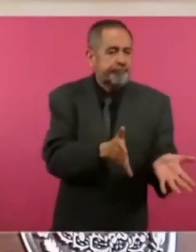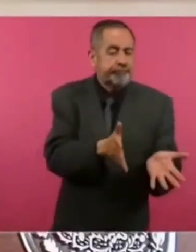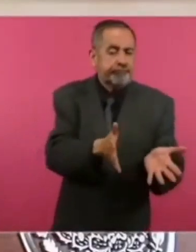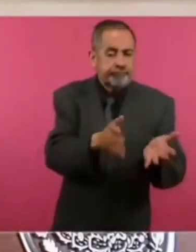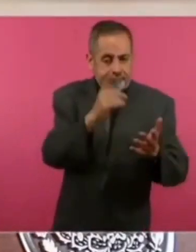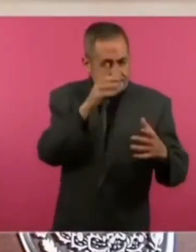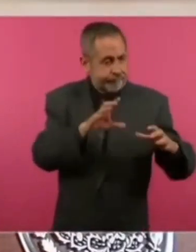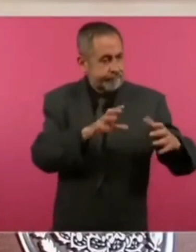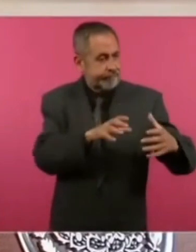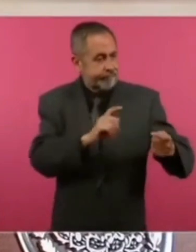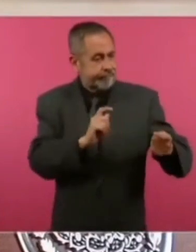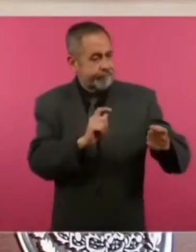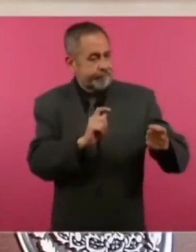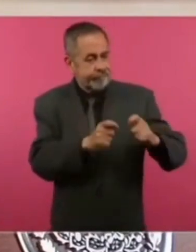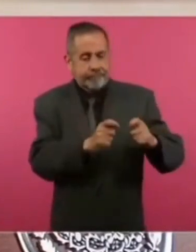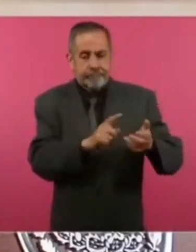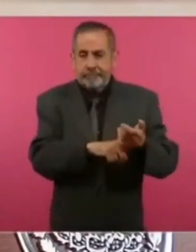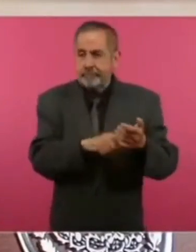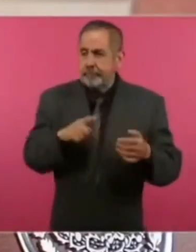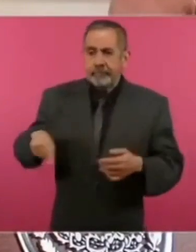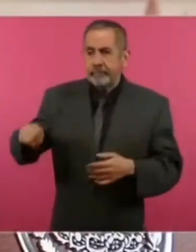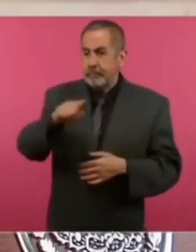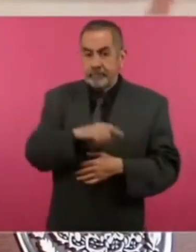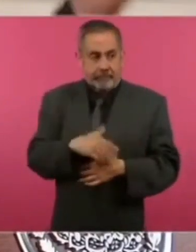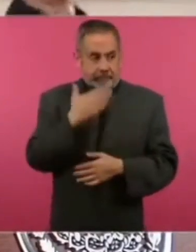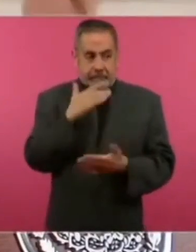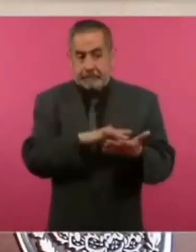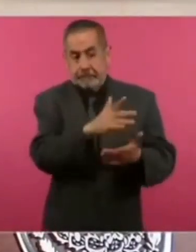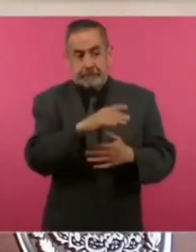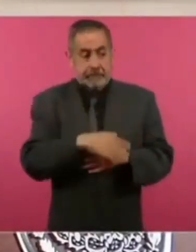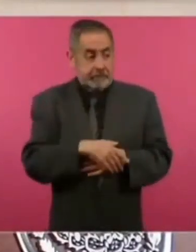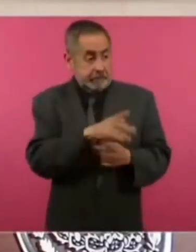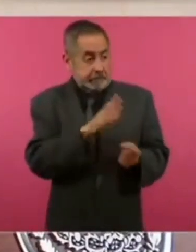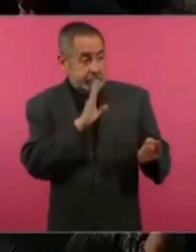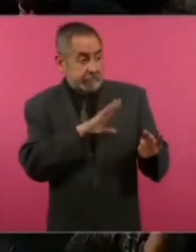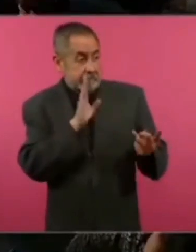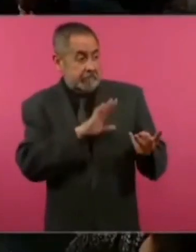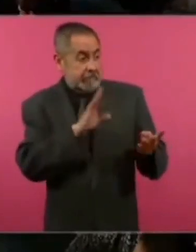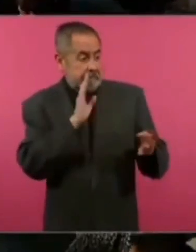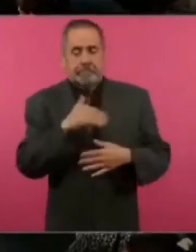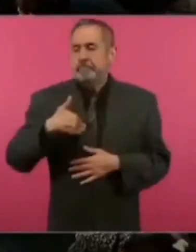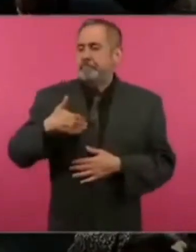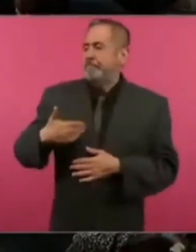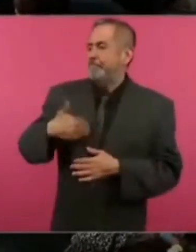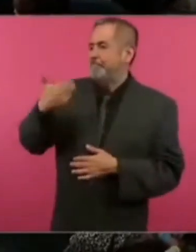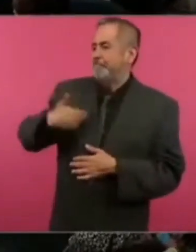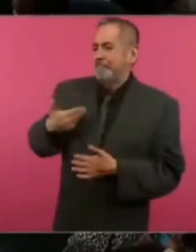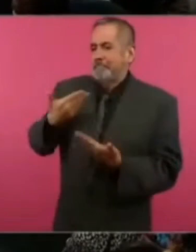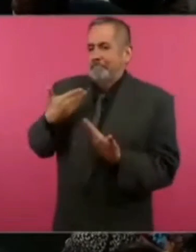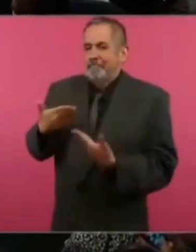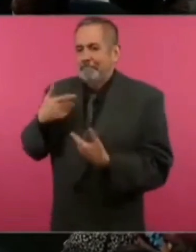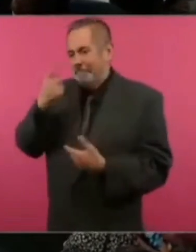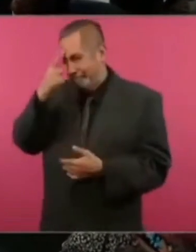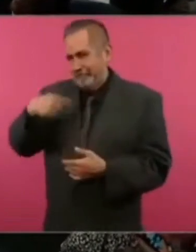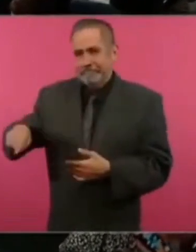al movimiento transformador y en beneficio de nuestro pueblo lo está haciendo muy bien